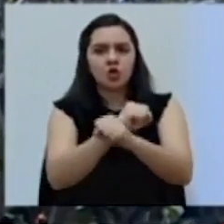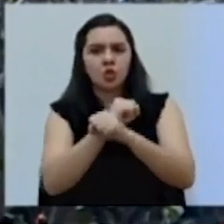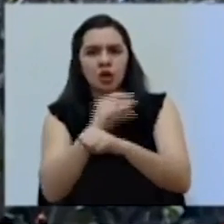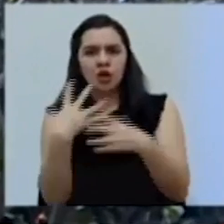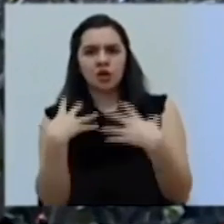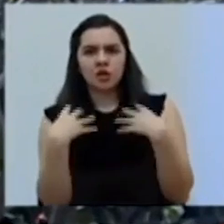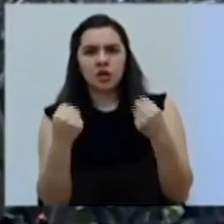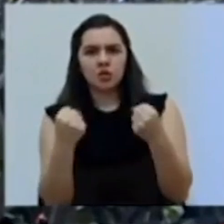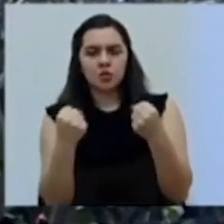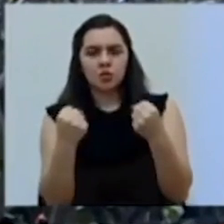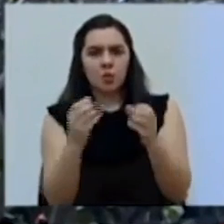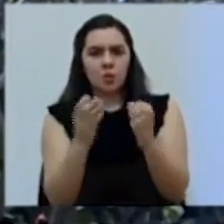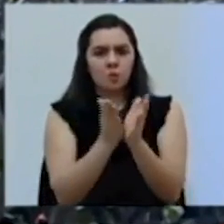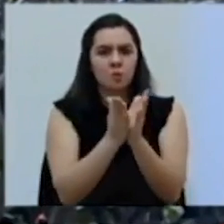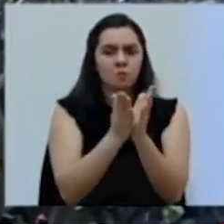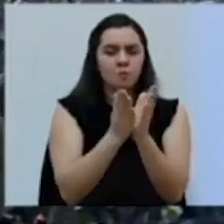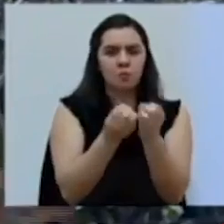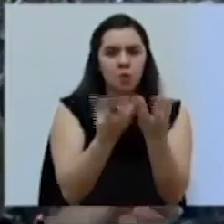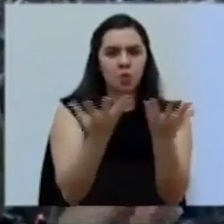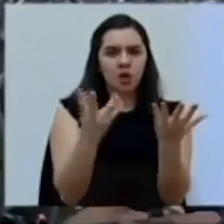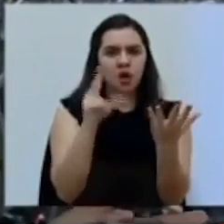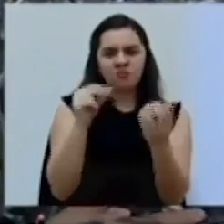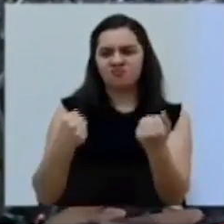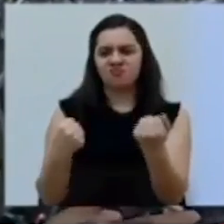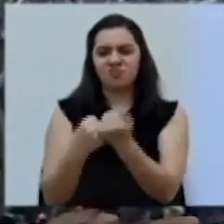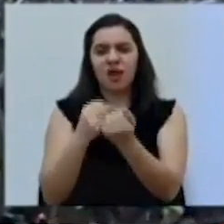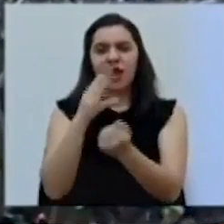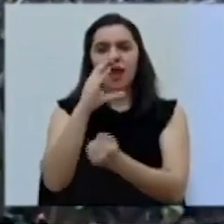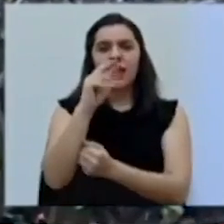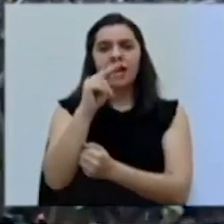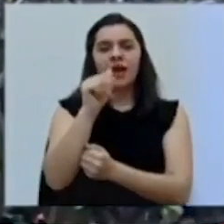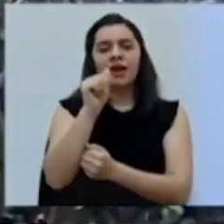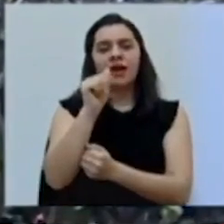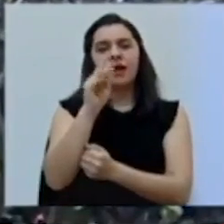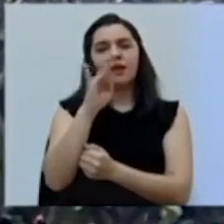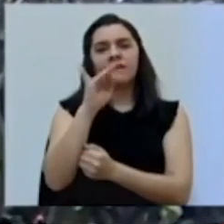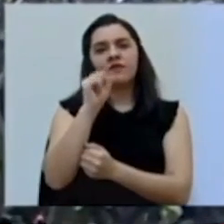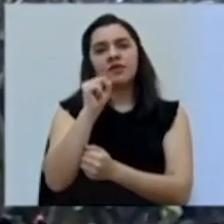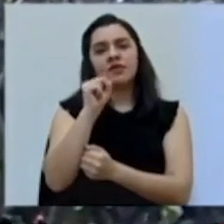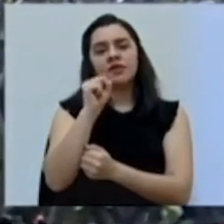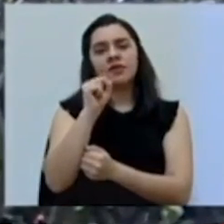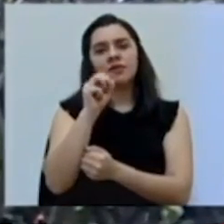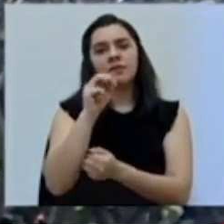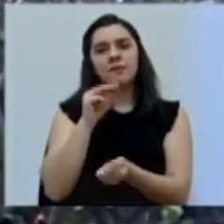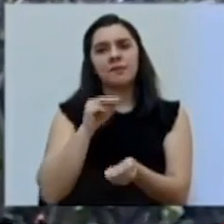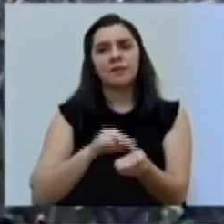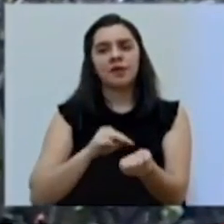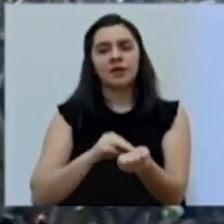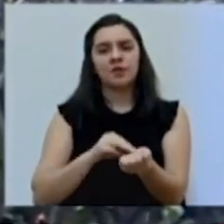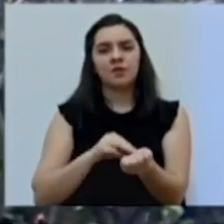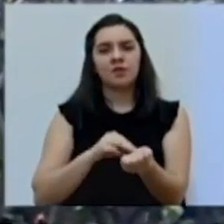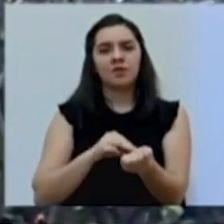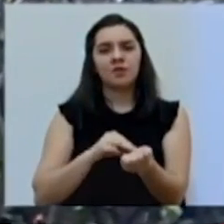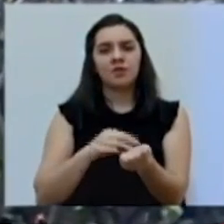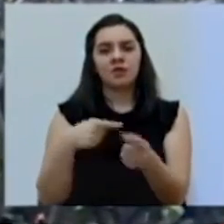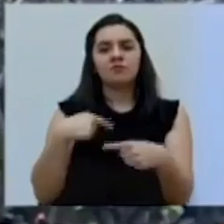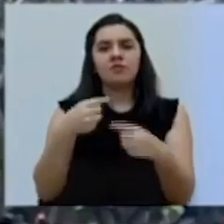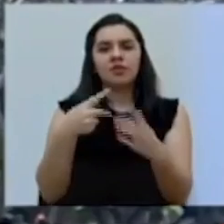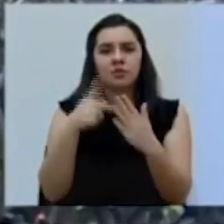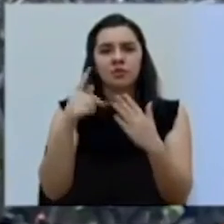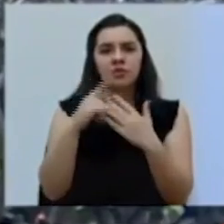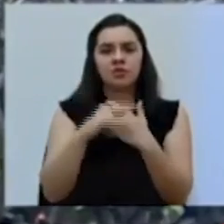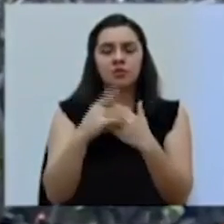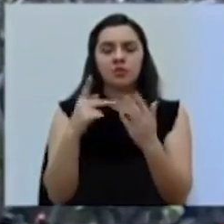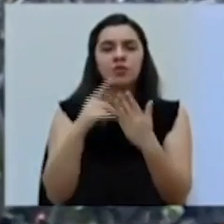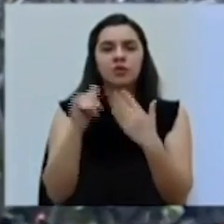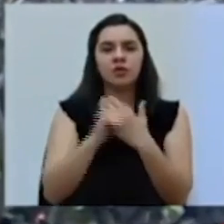pública no apoyan el cannabis medicinal que se tramite en este proyecto de ley. Quisiera primero